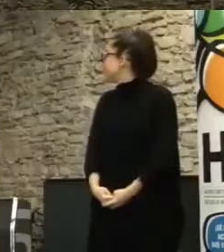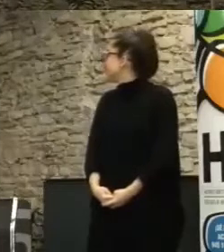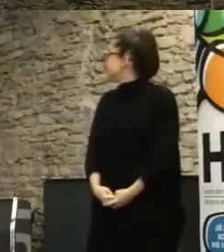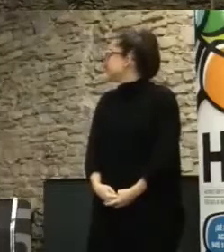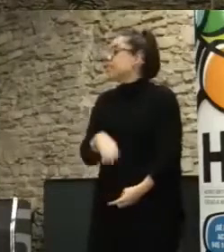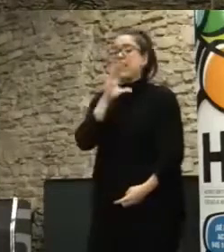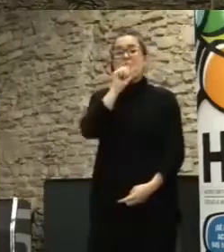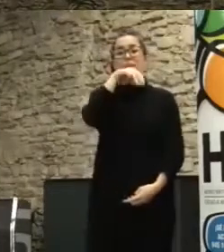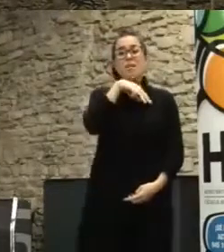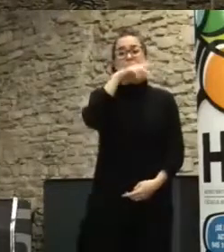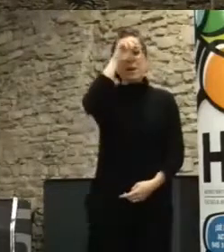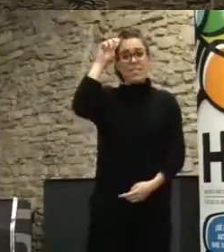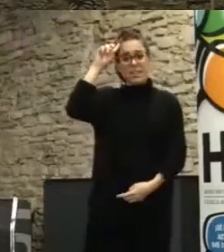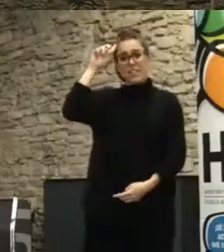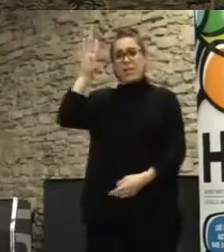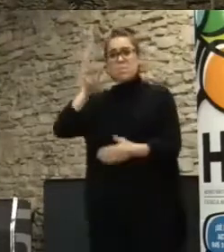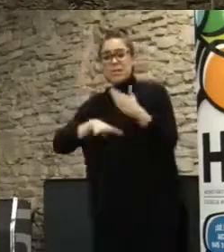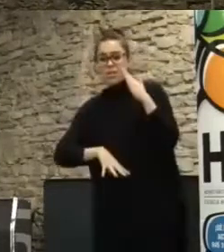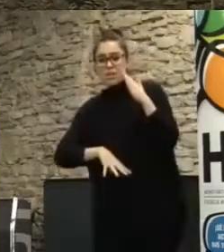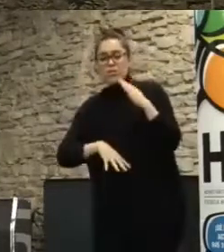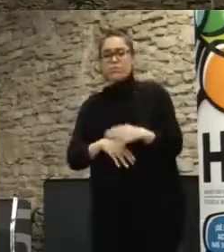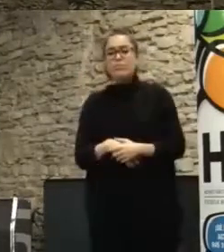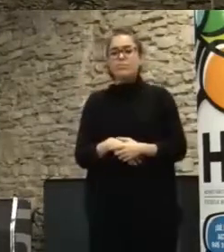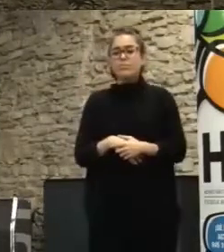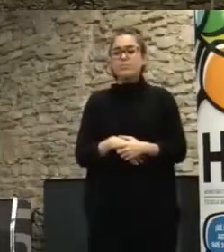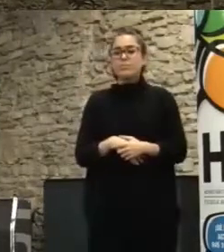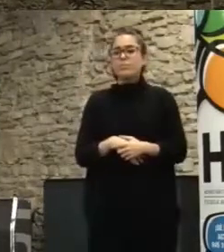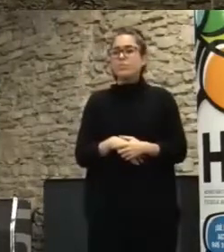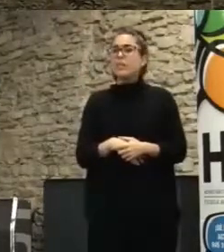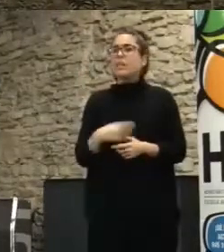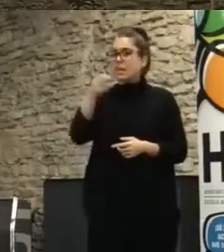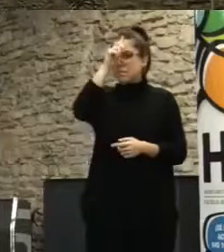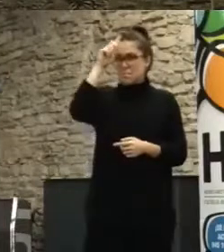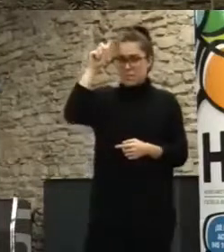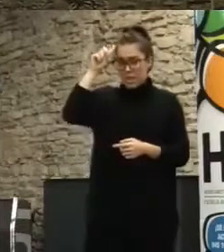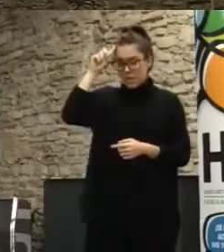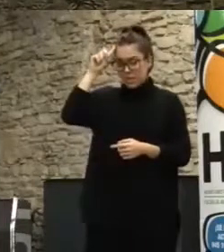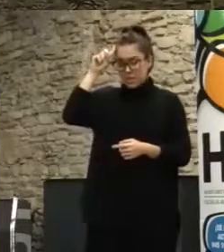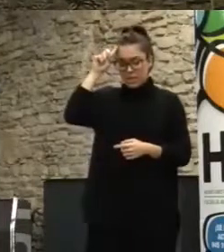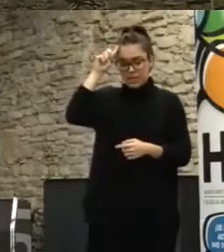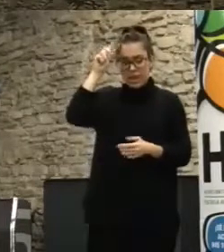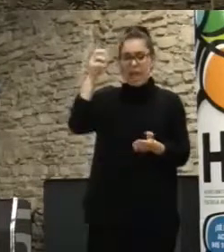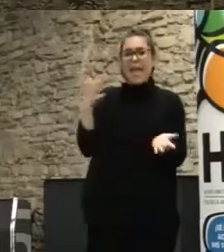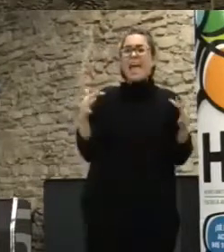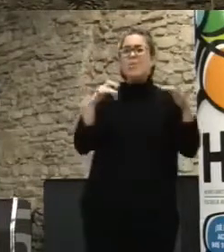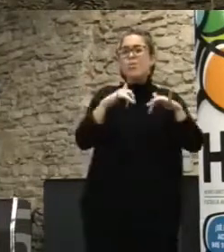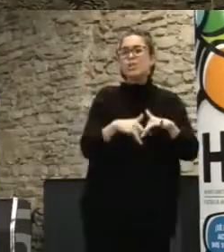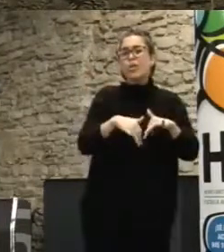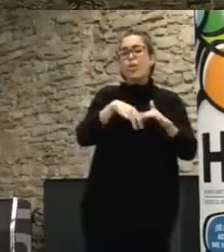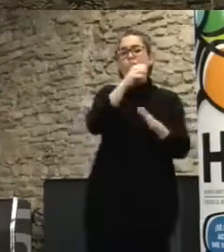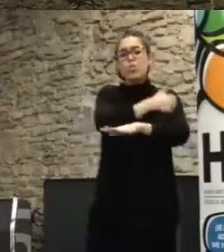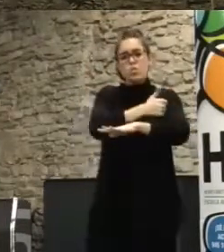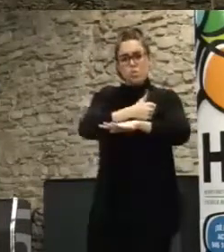Decid ¿no? Una red de comunes democráticos. En Madrid hemos montado dos años el encuentro de ciudades democráticas, un poco